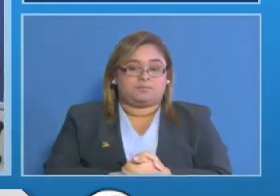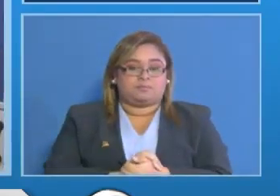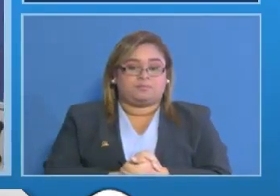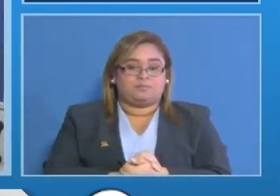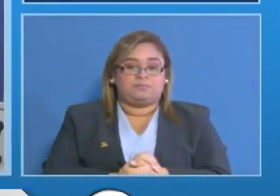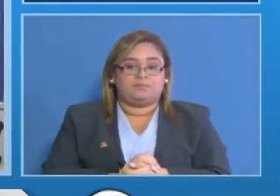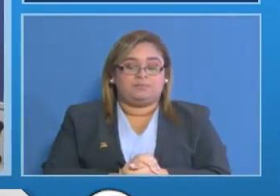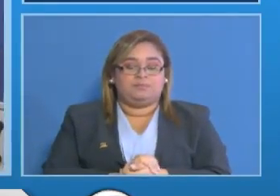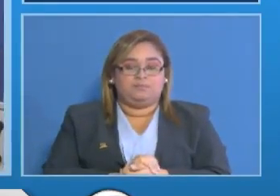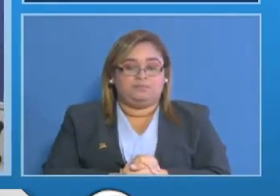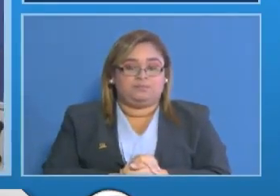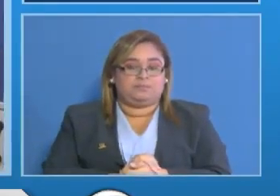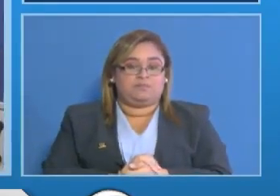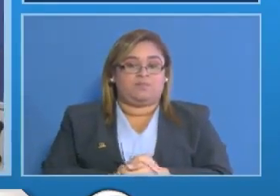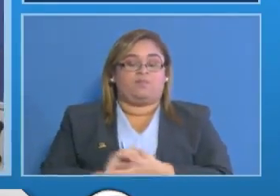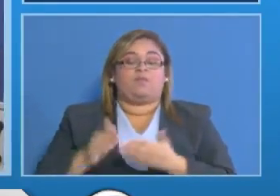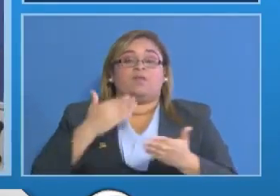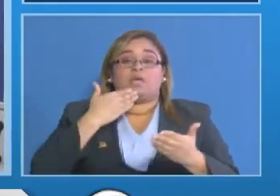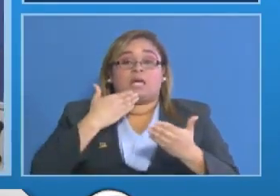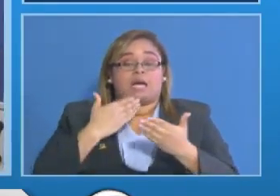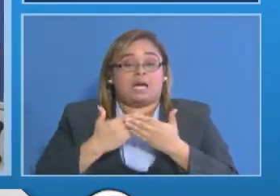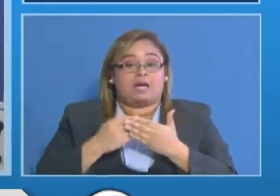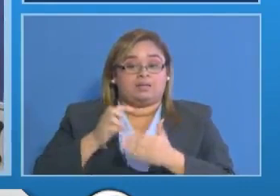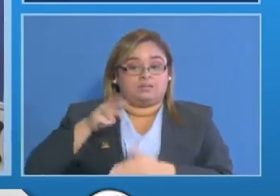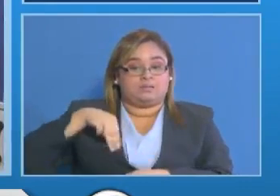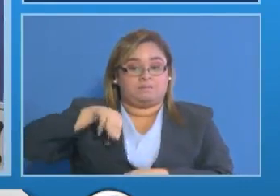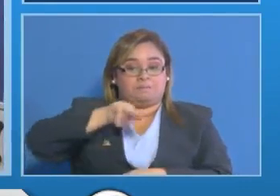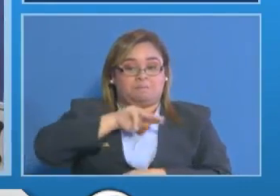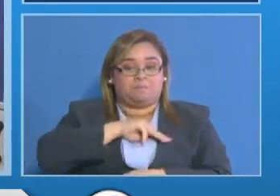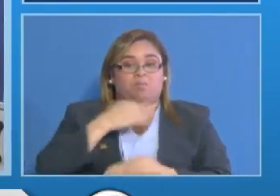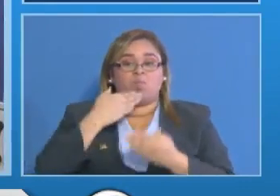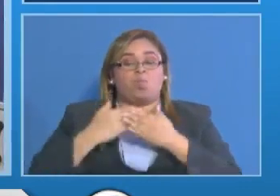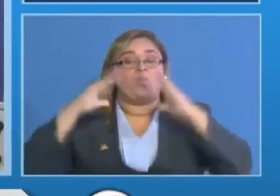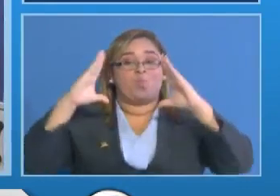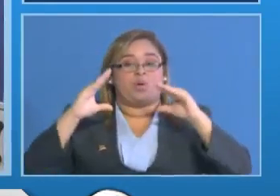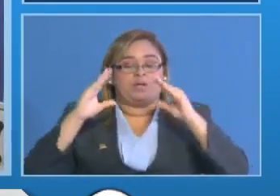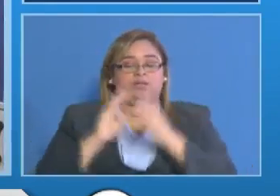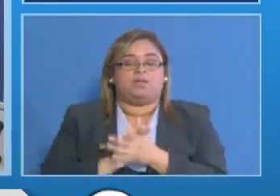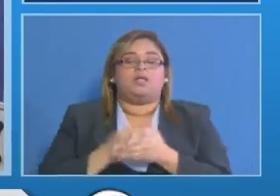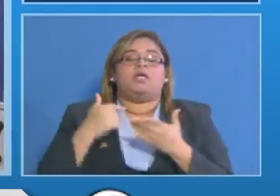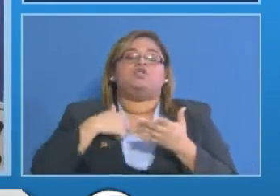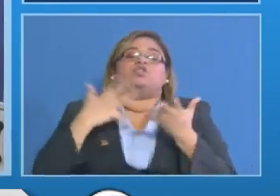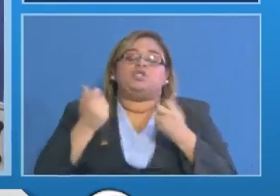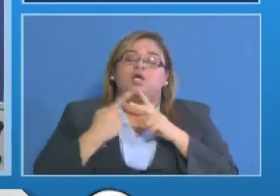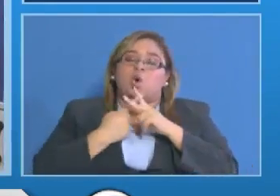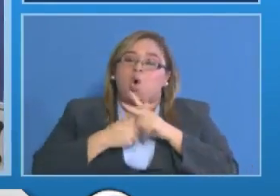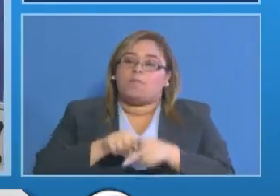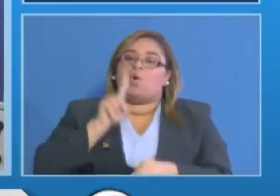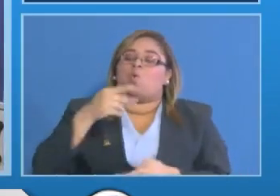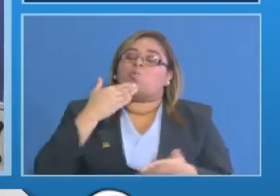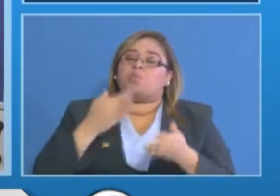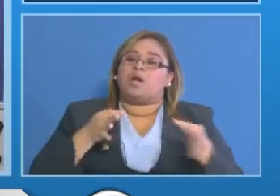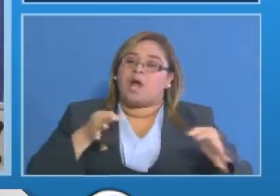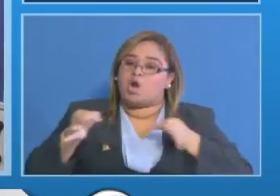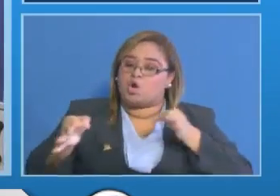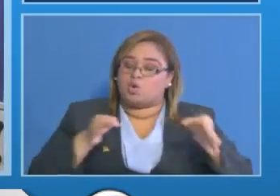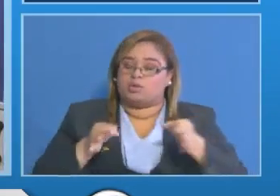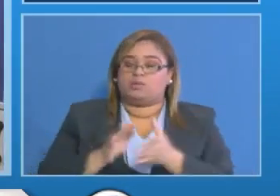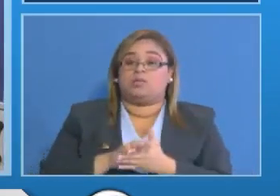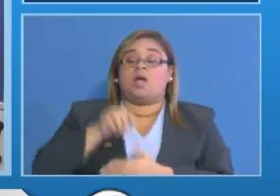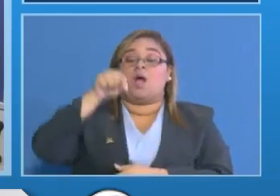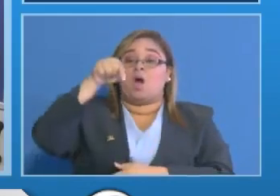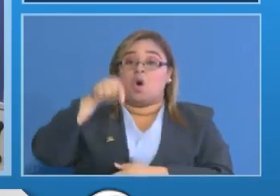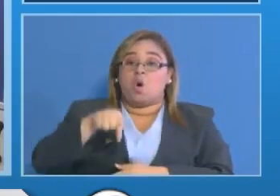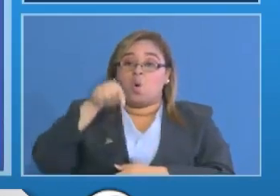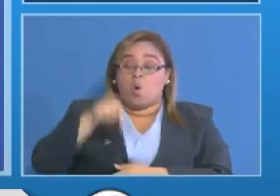gracias señora ministra buenos días buenas tardes Panamá quiero empezar con una buena noticia hoy fue recuperado